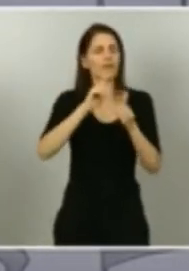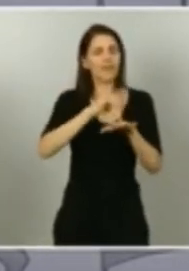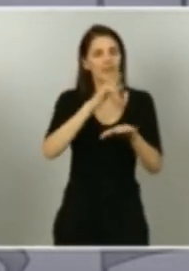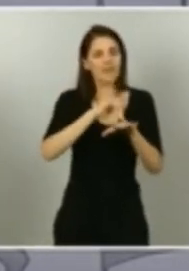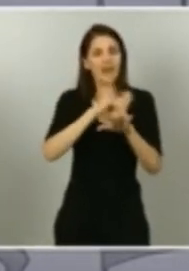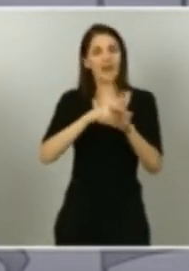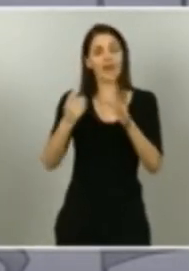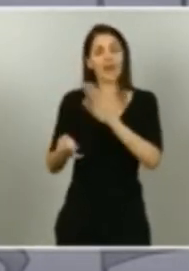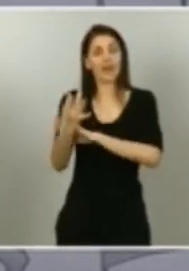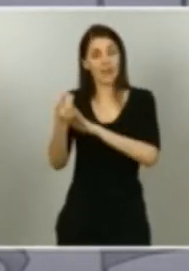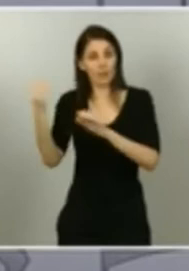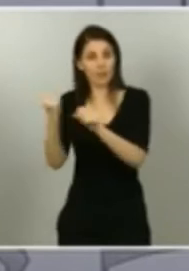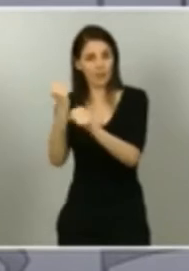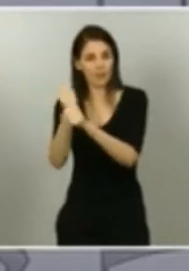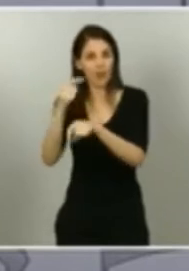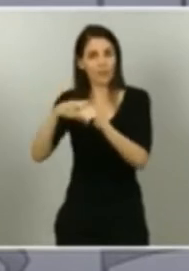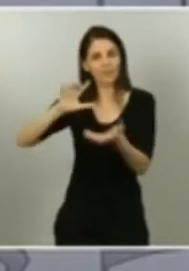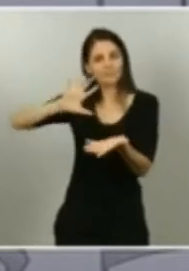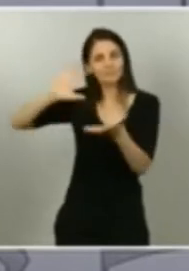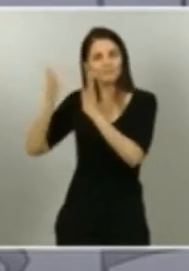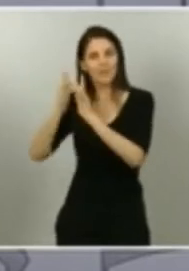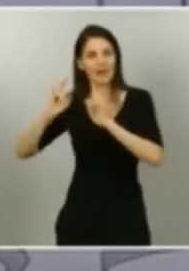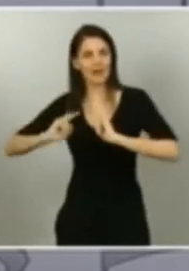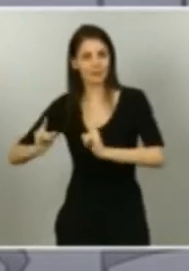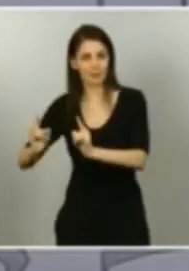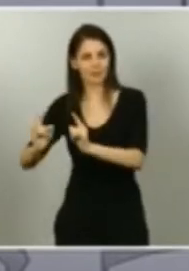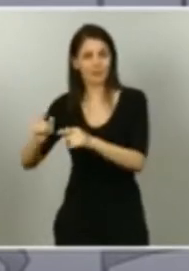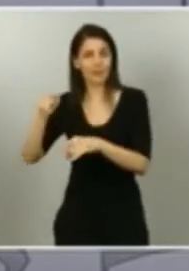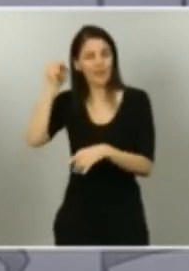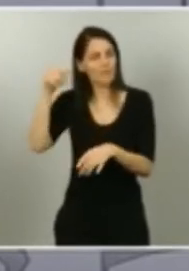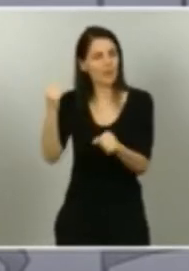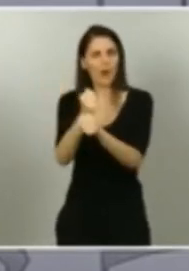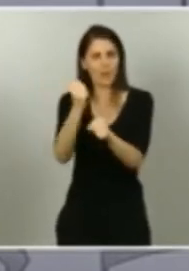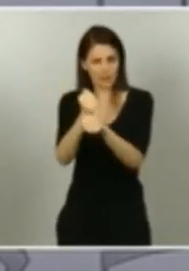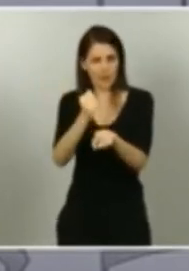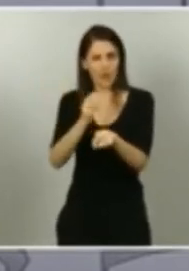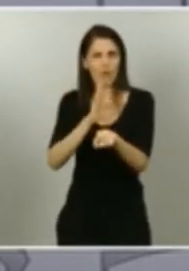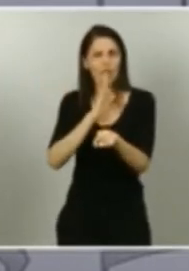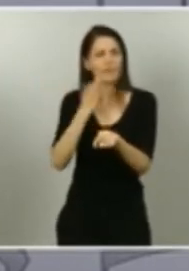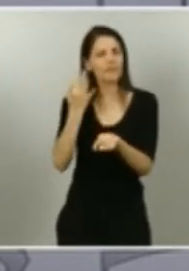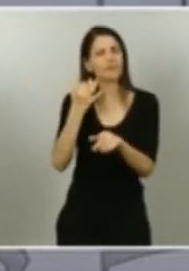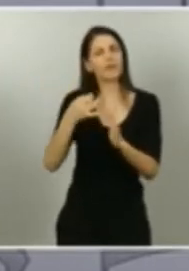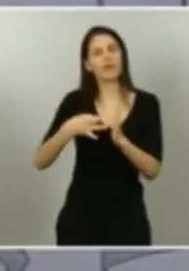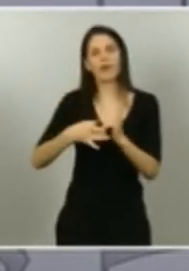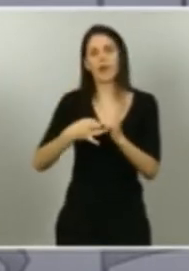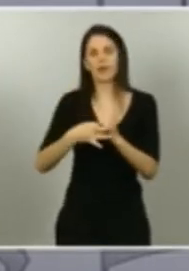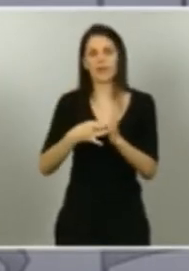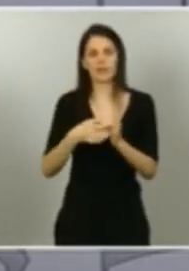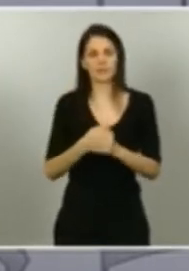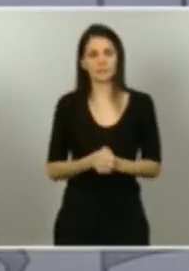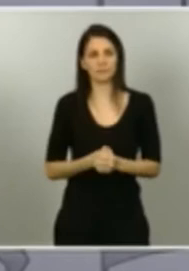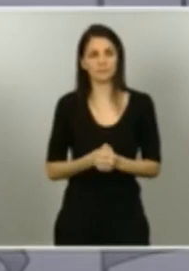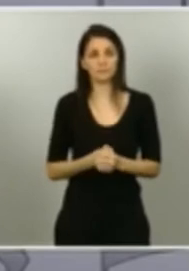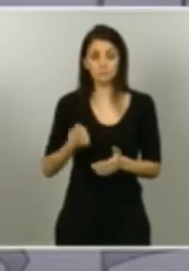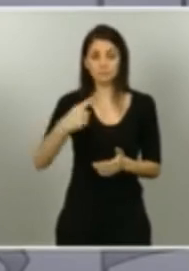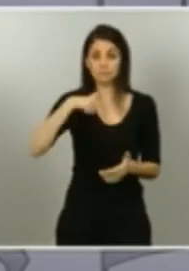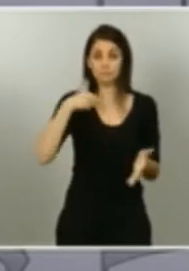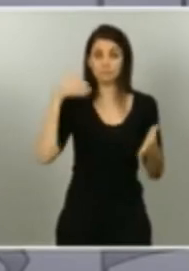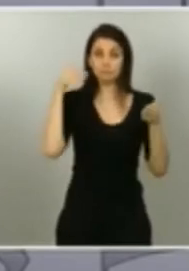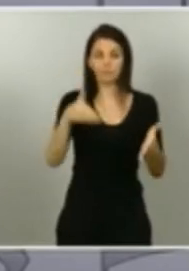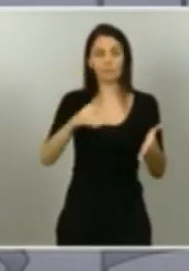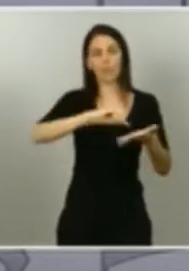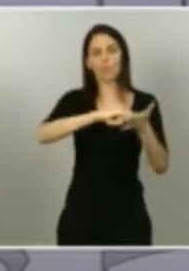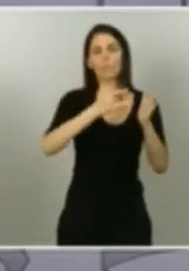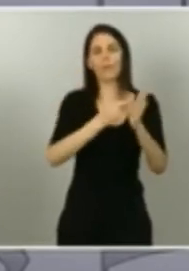necesariamente un empleo de calidad. El Gobierno está consagrado a la preparación de un plan de recuperación e inversión